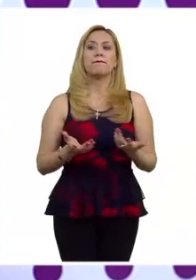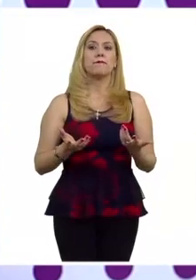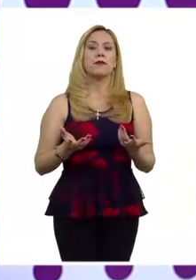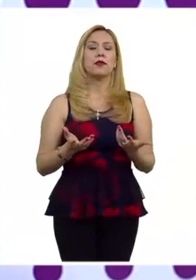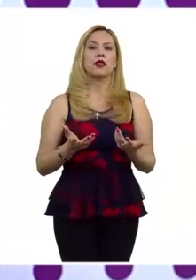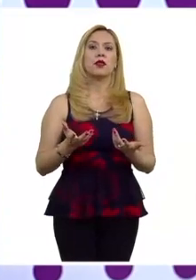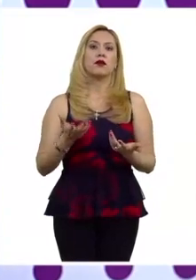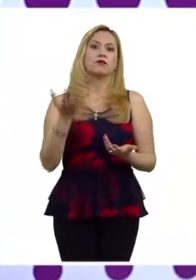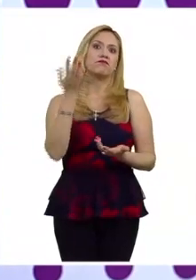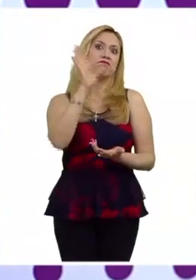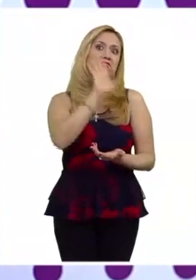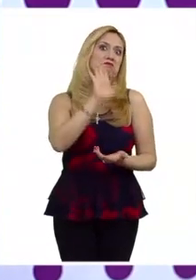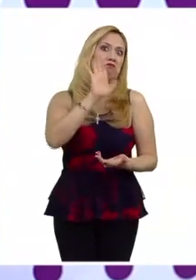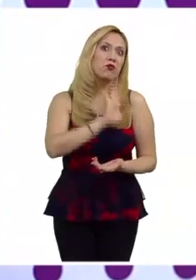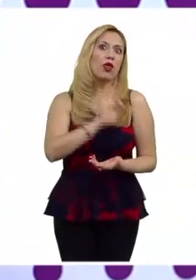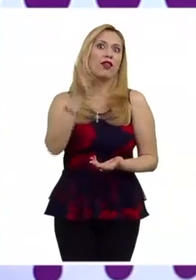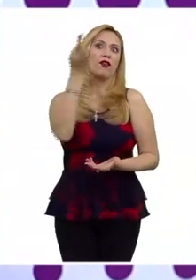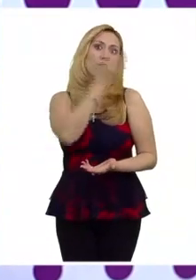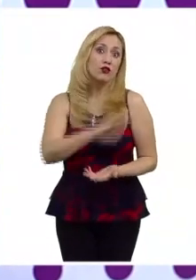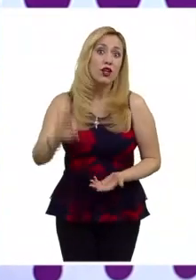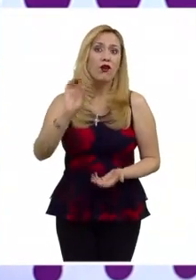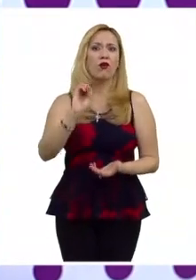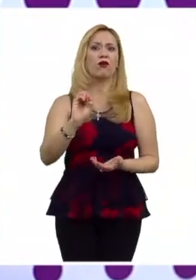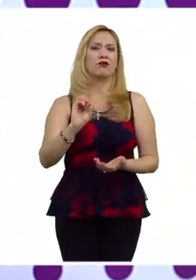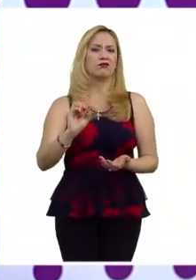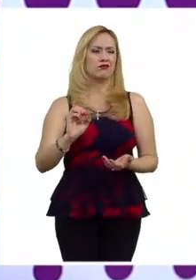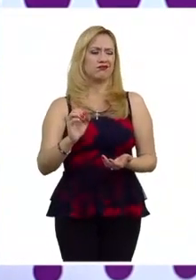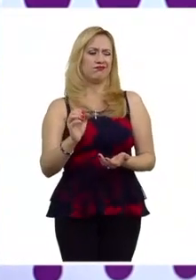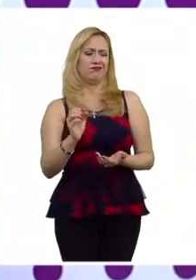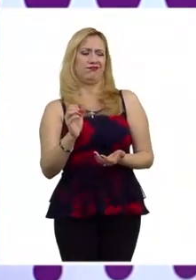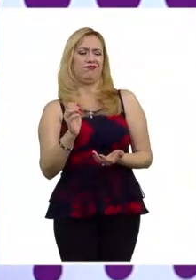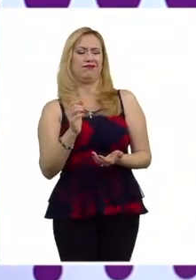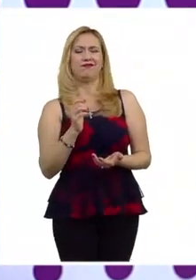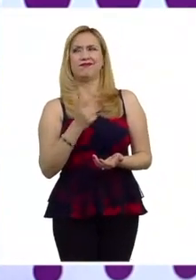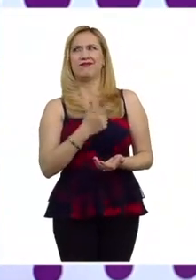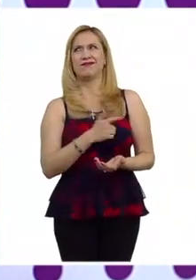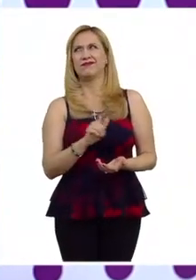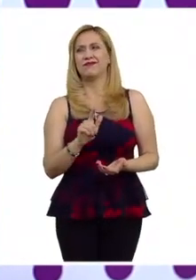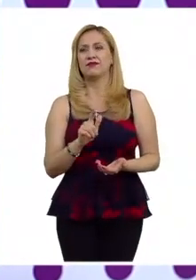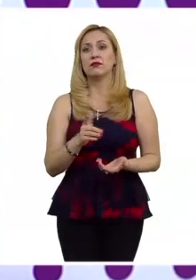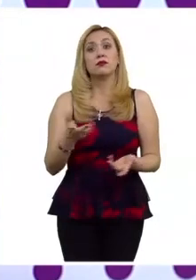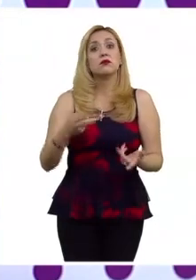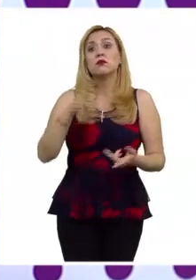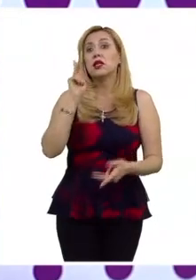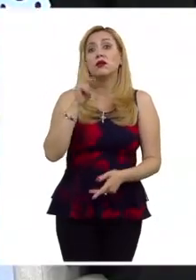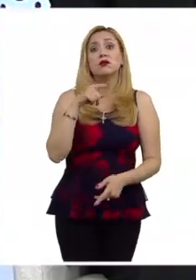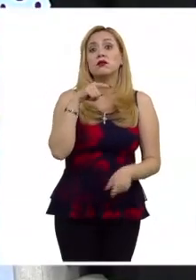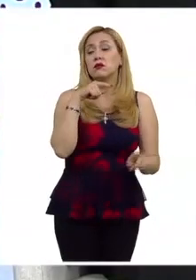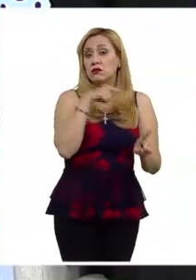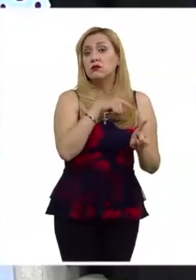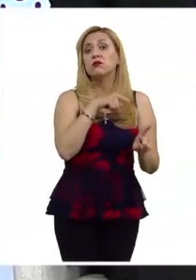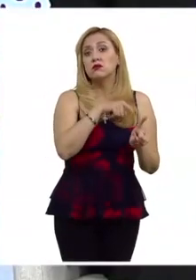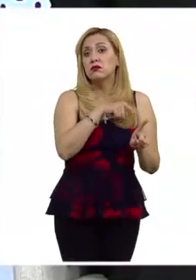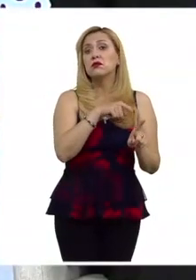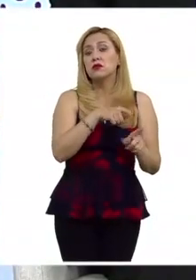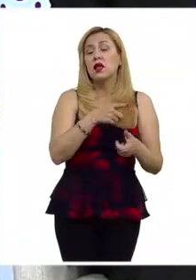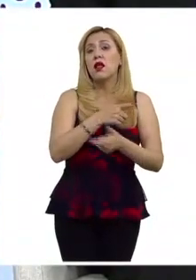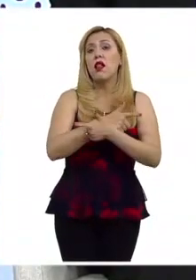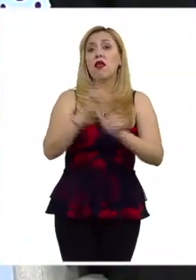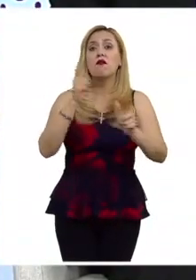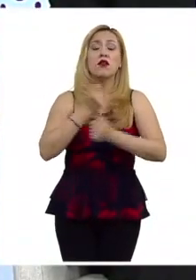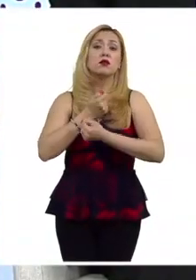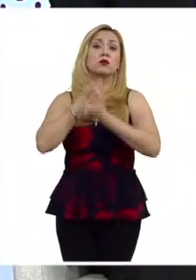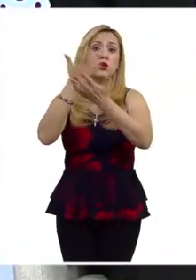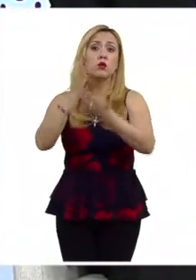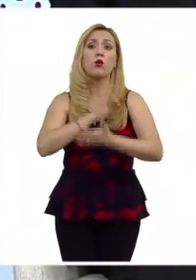insultantes o que pudieran ser no deseados tienen especial protección porque son estos los discursos que en la esfera política permiten el